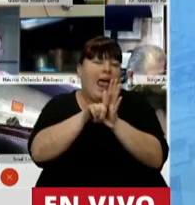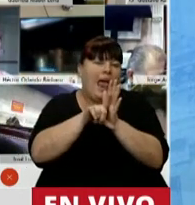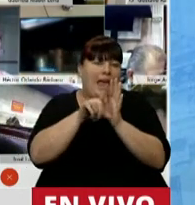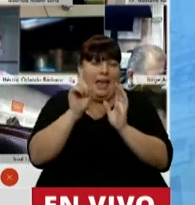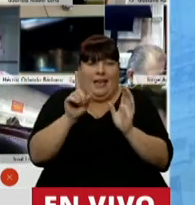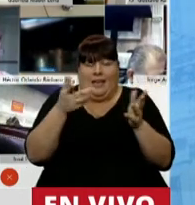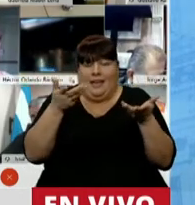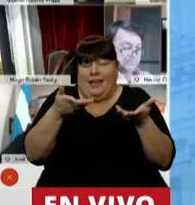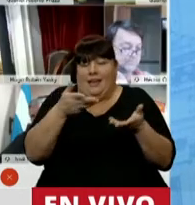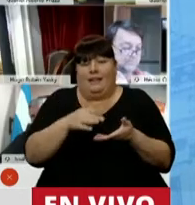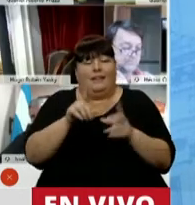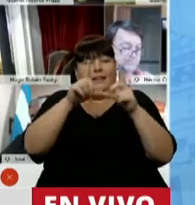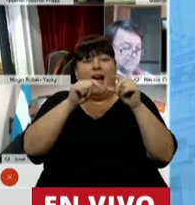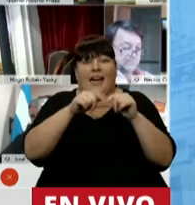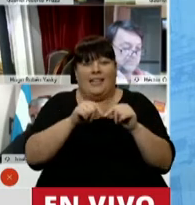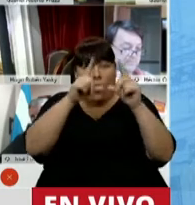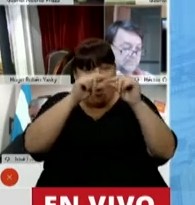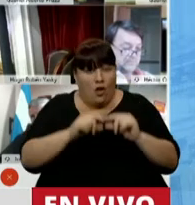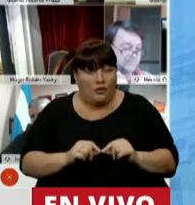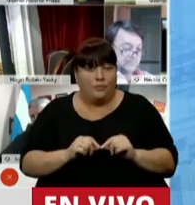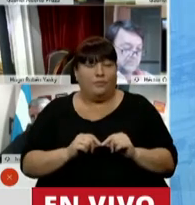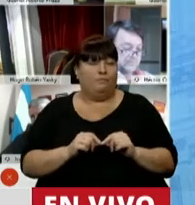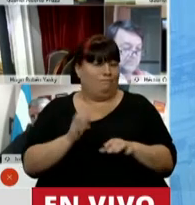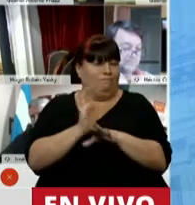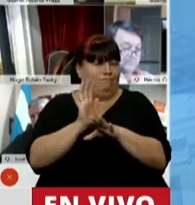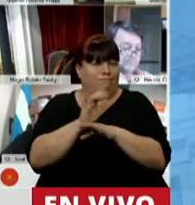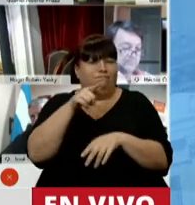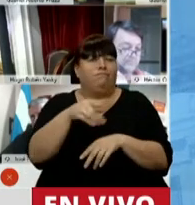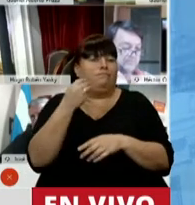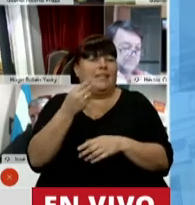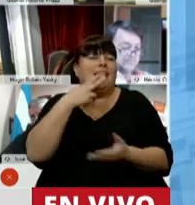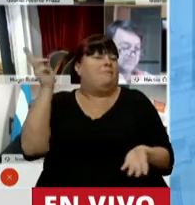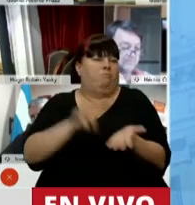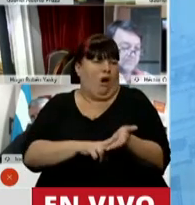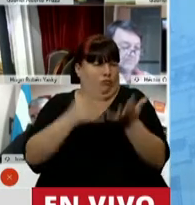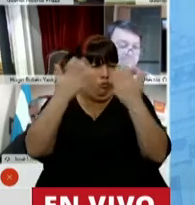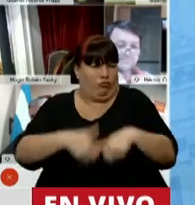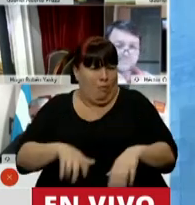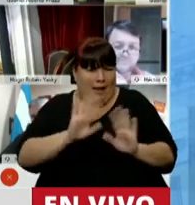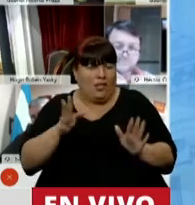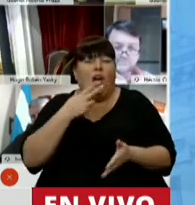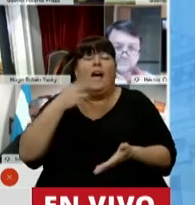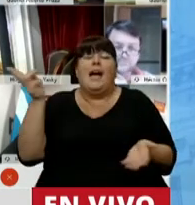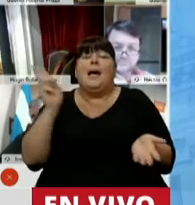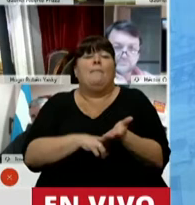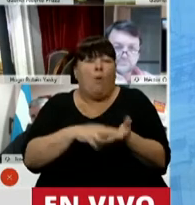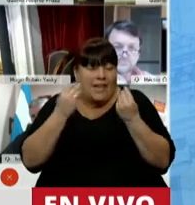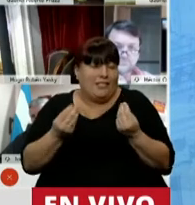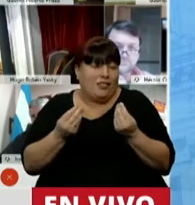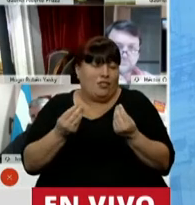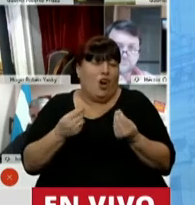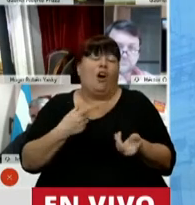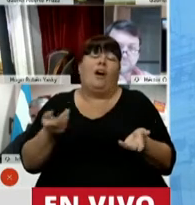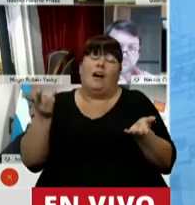propia naturaleza y el articulado, da cuenta de que se trata de un impuesto. Y como impuesto, señor Presidente, cabe